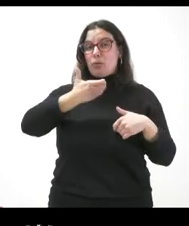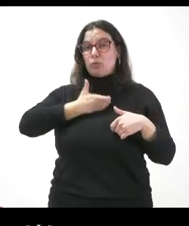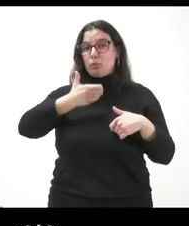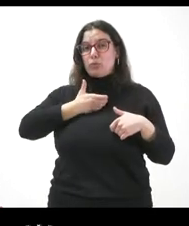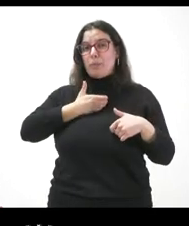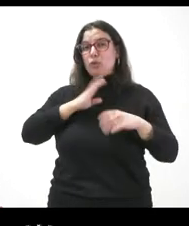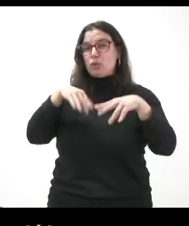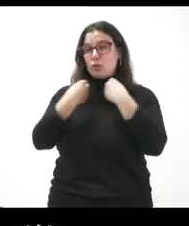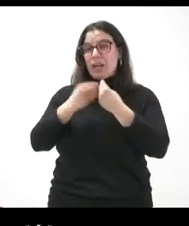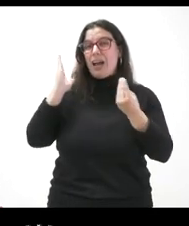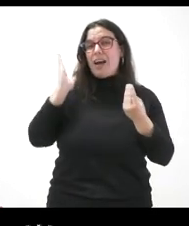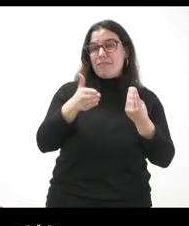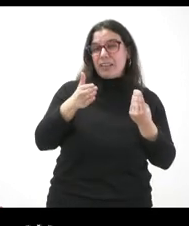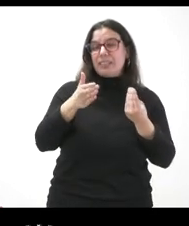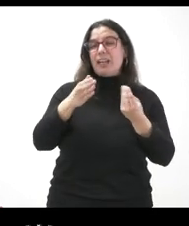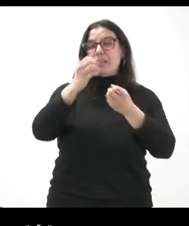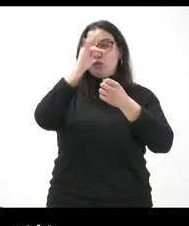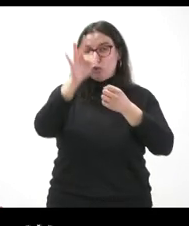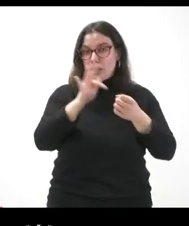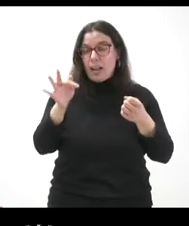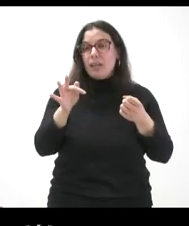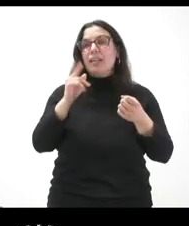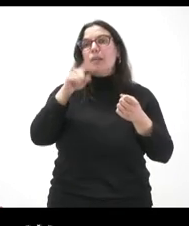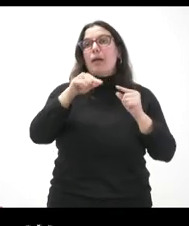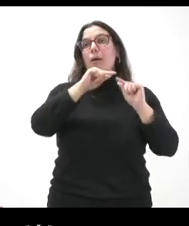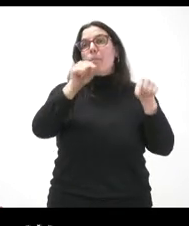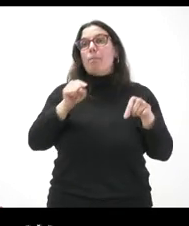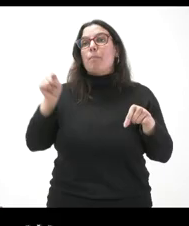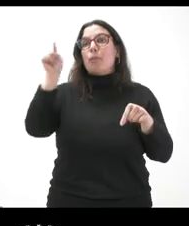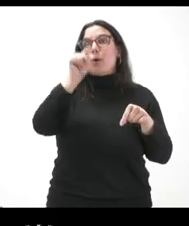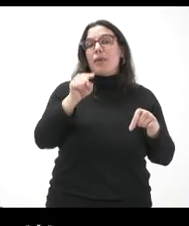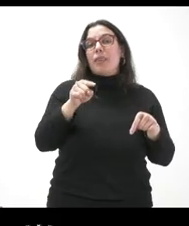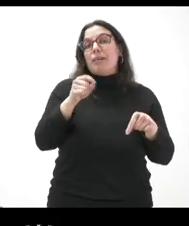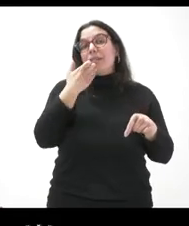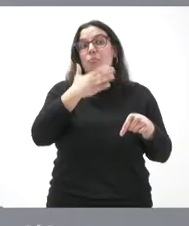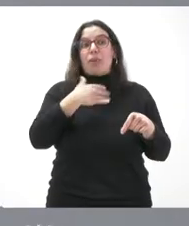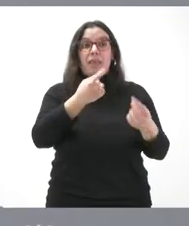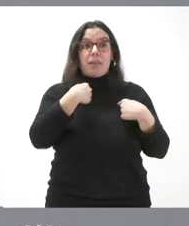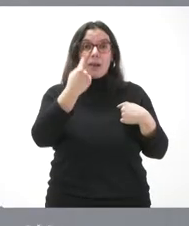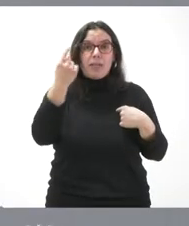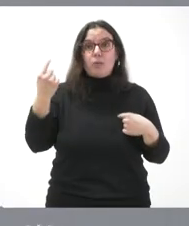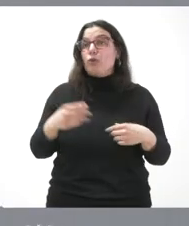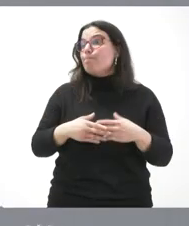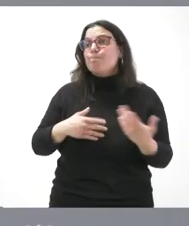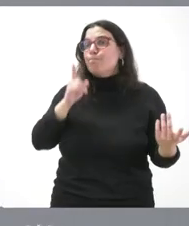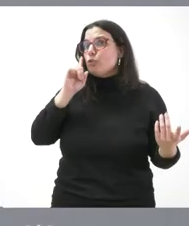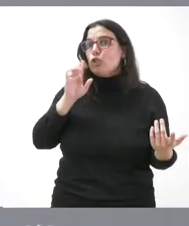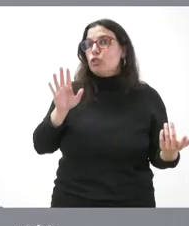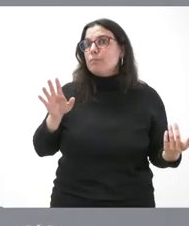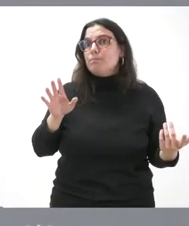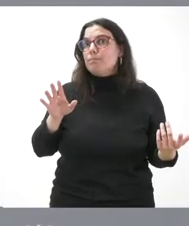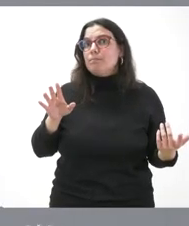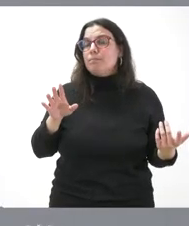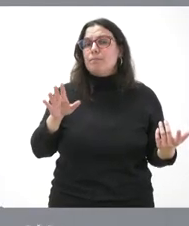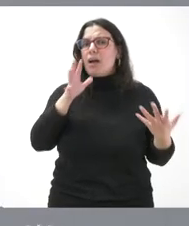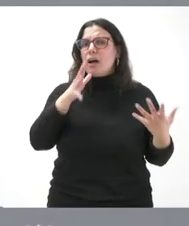afectados en Castilla y León, cuántos incluiría y por provincias ya, porque si no se la van a pedir, pues también. Pues no lo sé. No lo